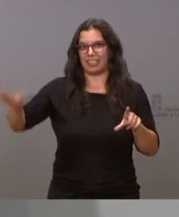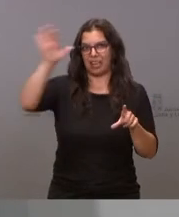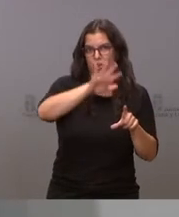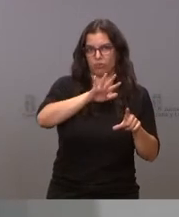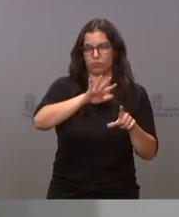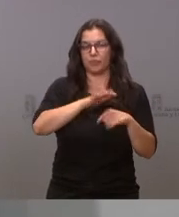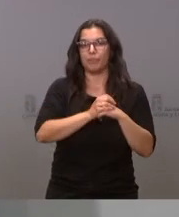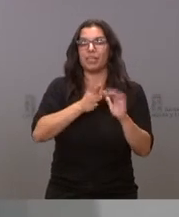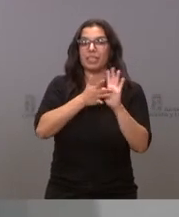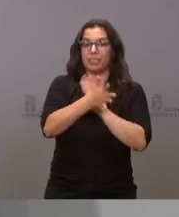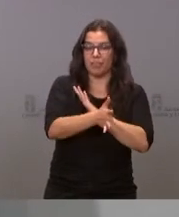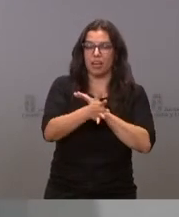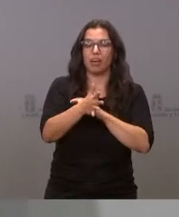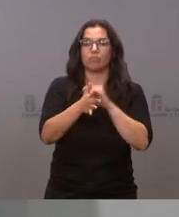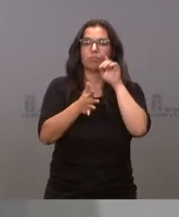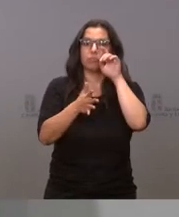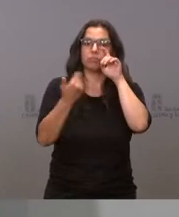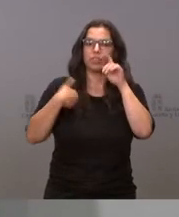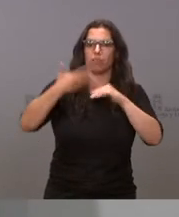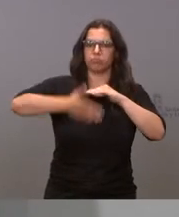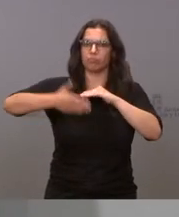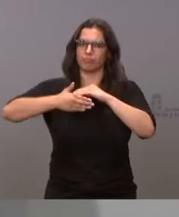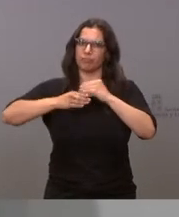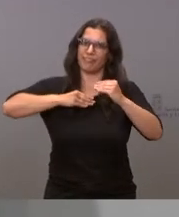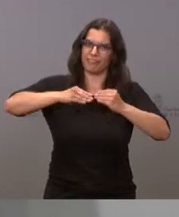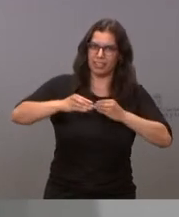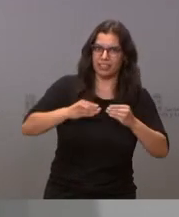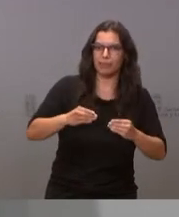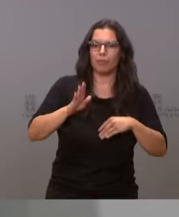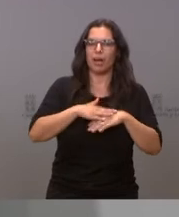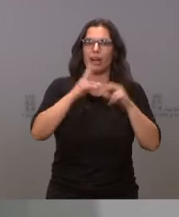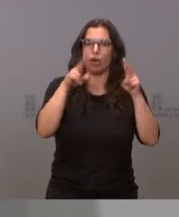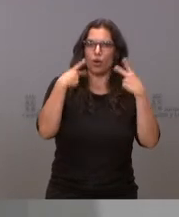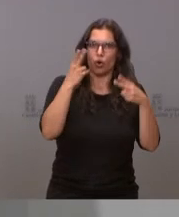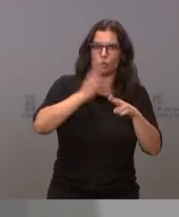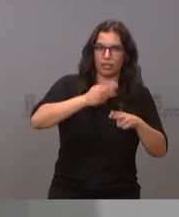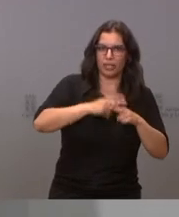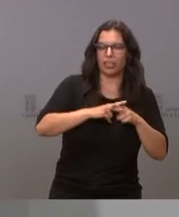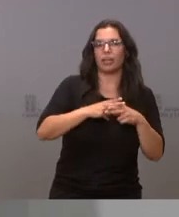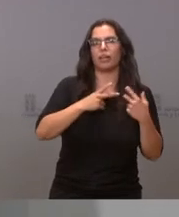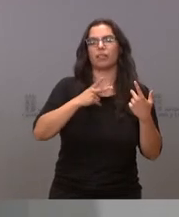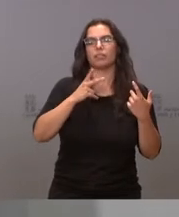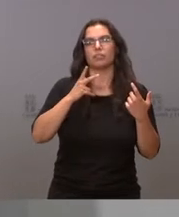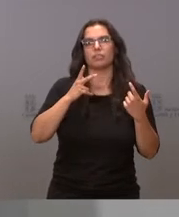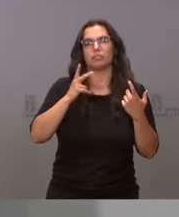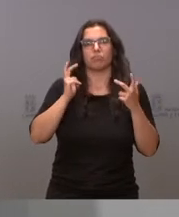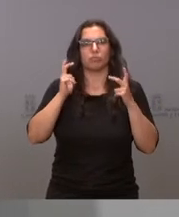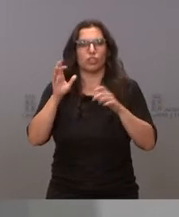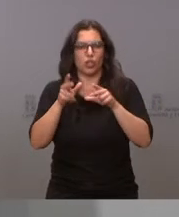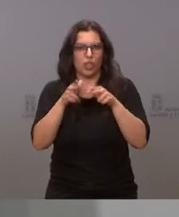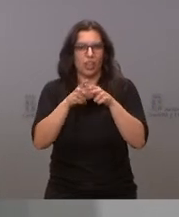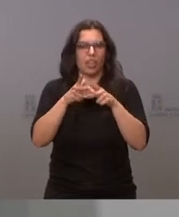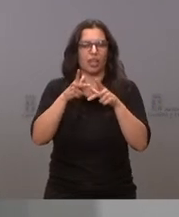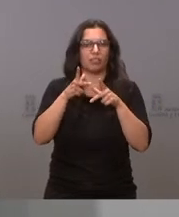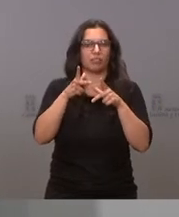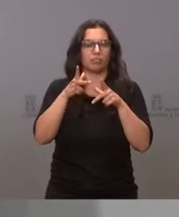Eso va a suponer una relajación en las restricciones para la hostelería, para la restauración, para las sociedades gastronómicas, un aforo del